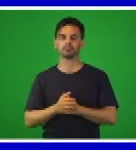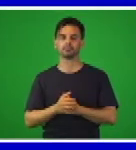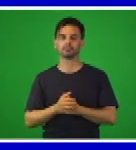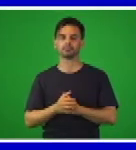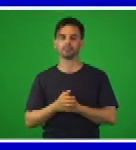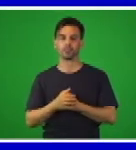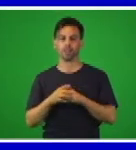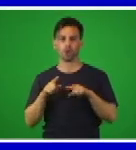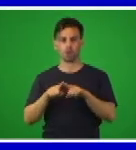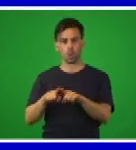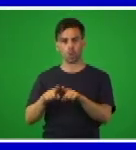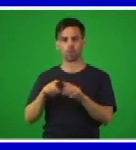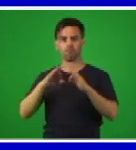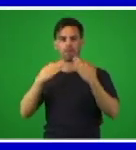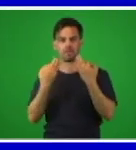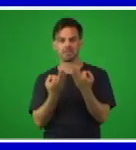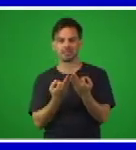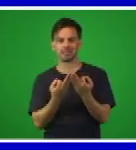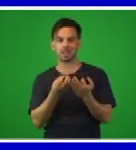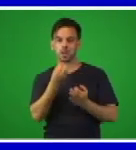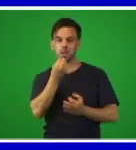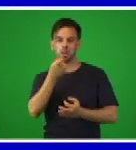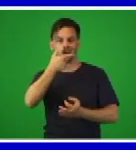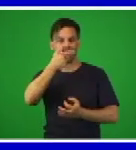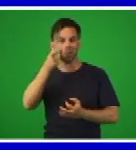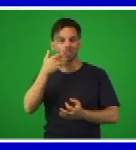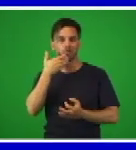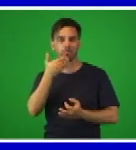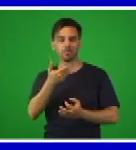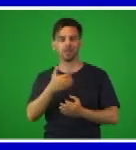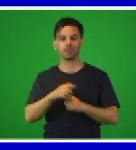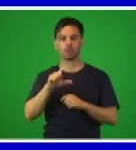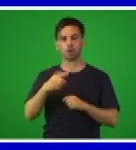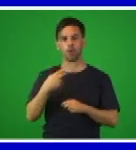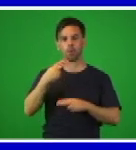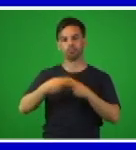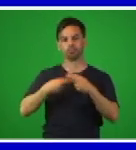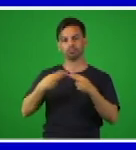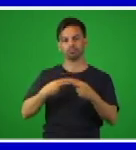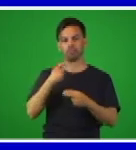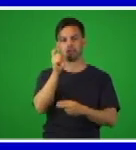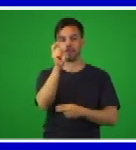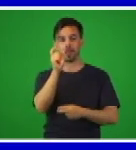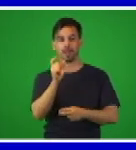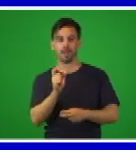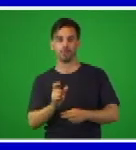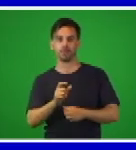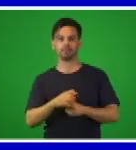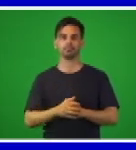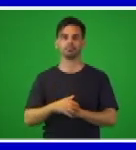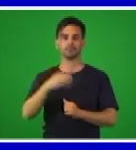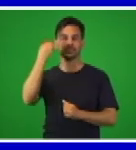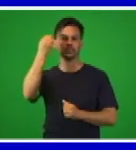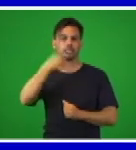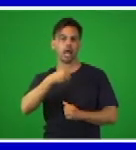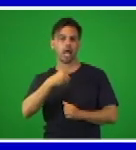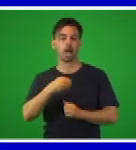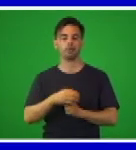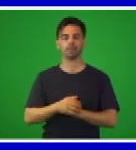observar bien cómo se escriben las palabras que aparecen en él. Saben, parece, dijeron,